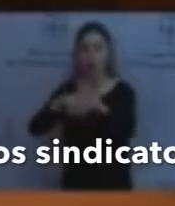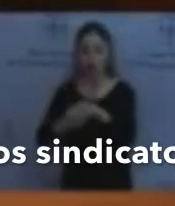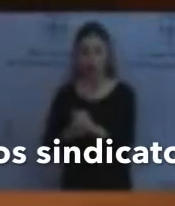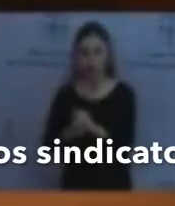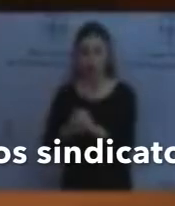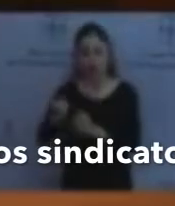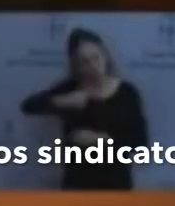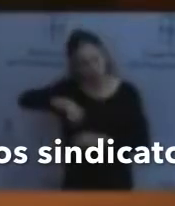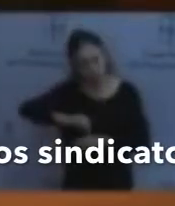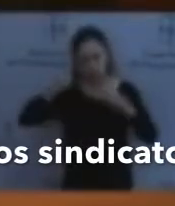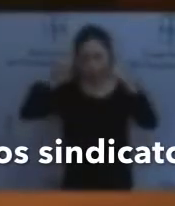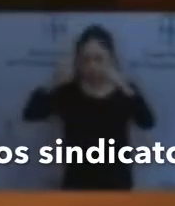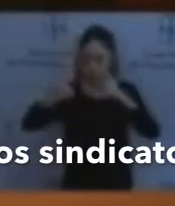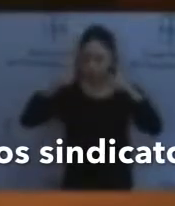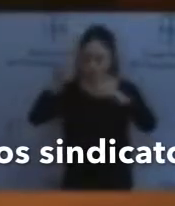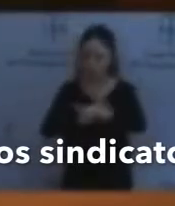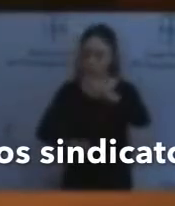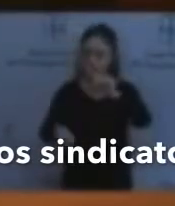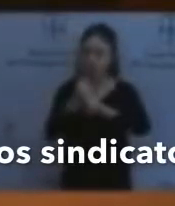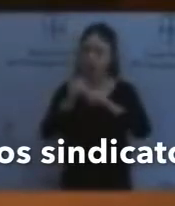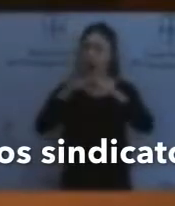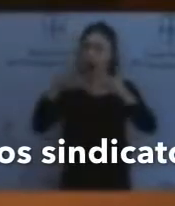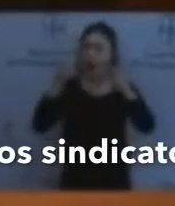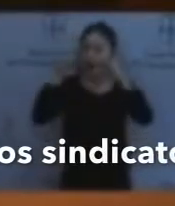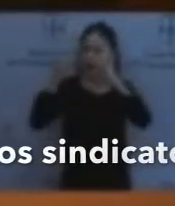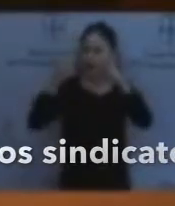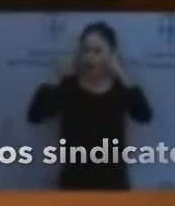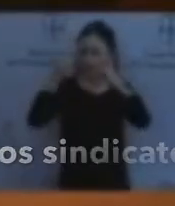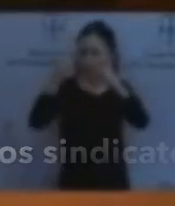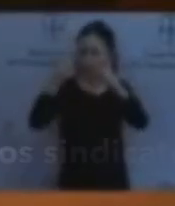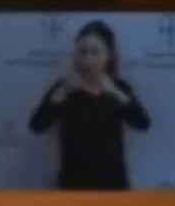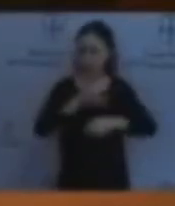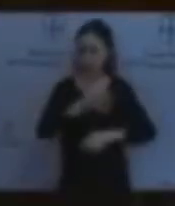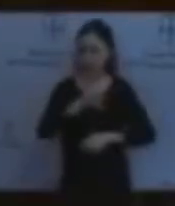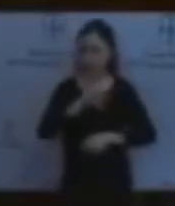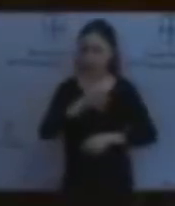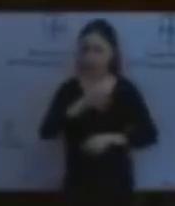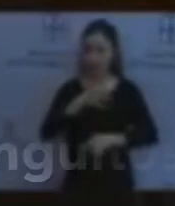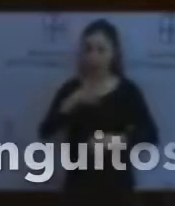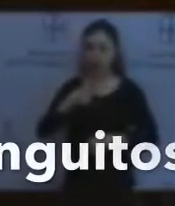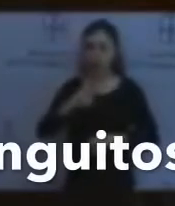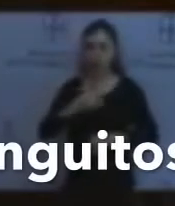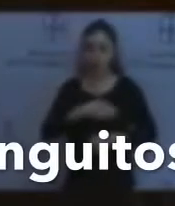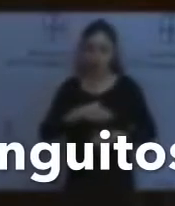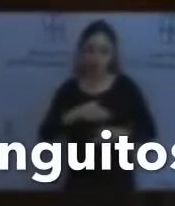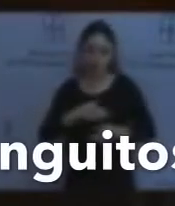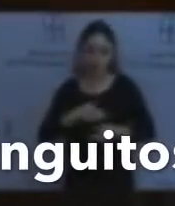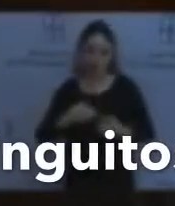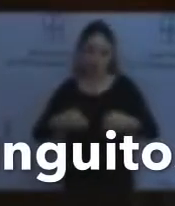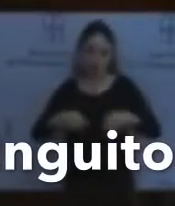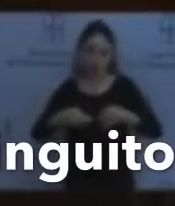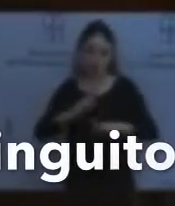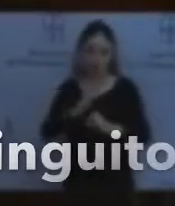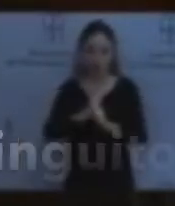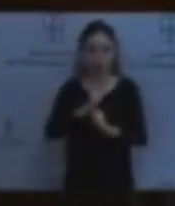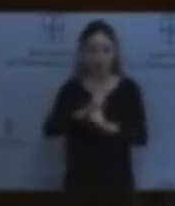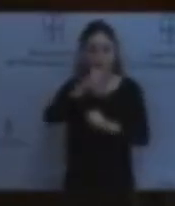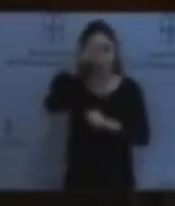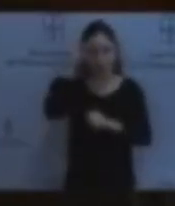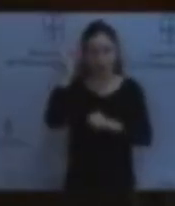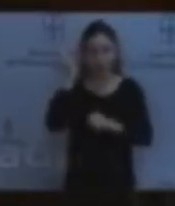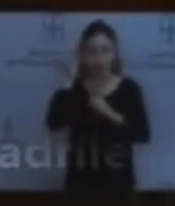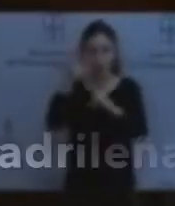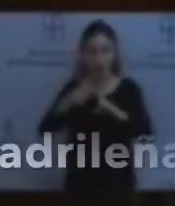por un intento de asaltar a los sindicatos genuinos de los trabajadores y las trabajadoras para tratar de colar de nuevo su